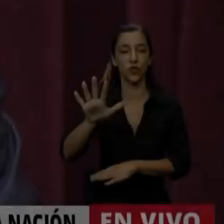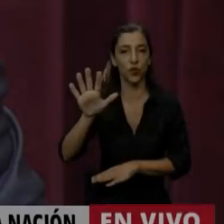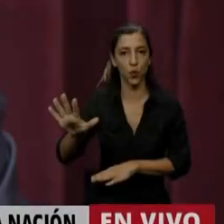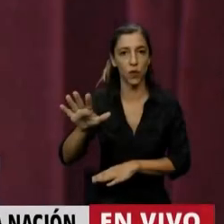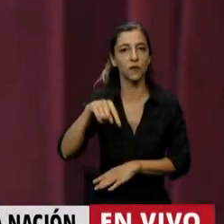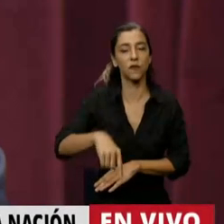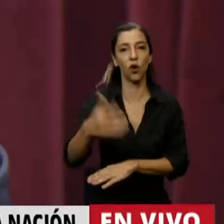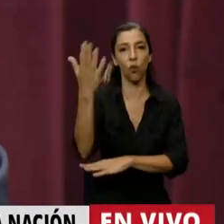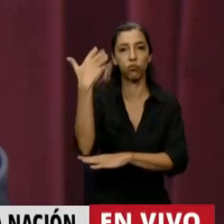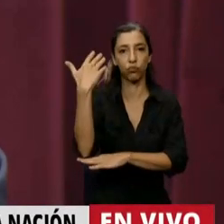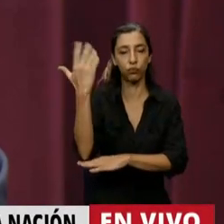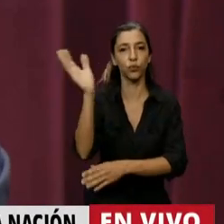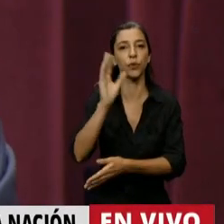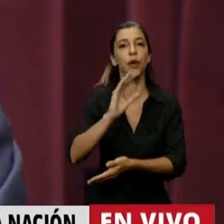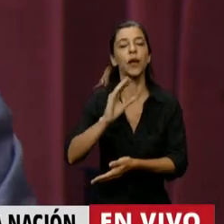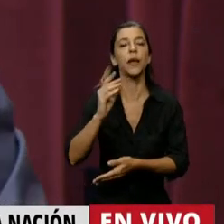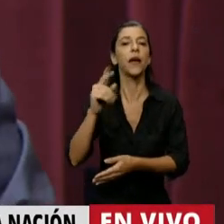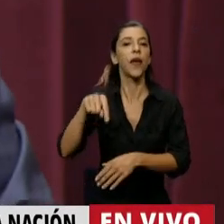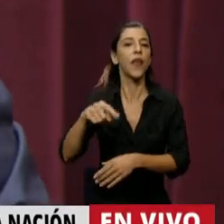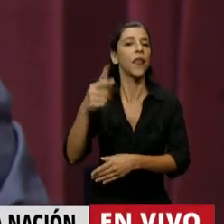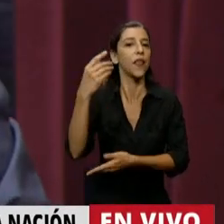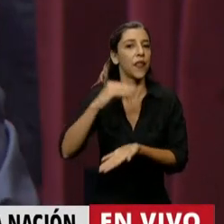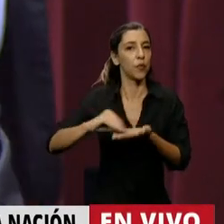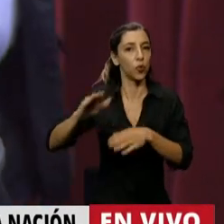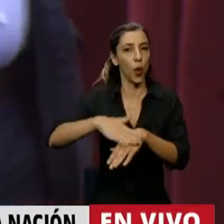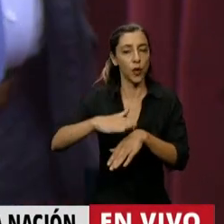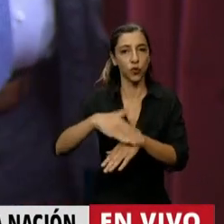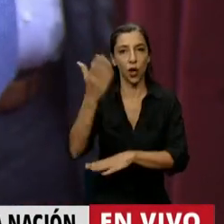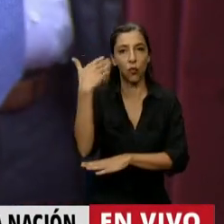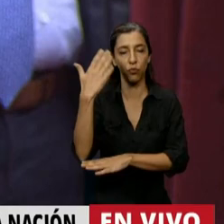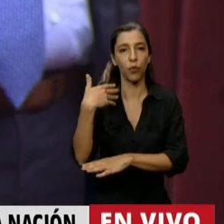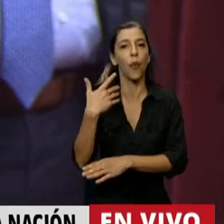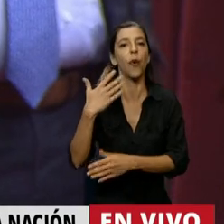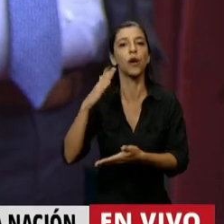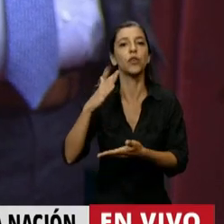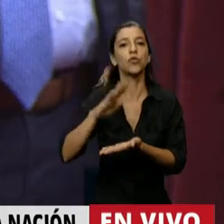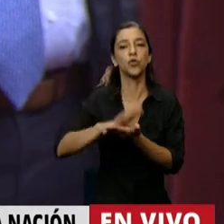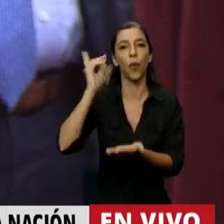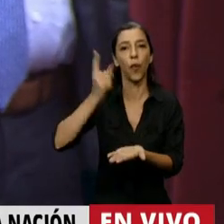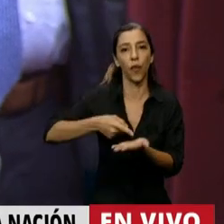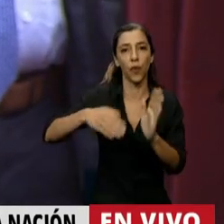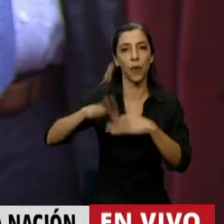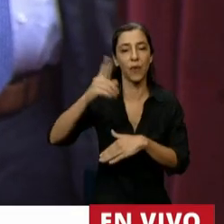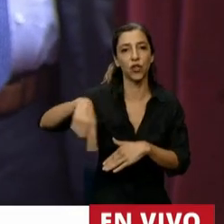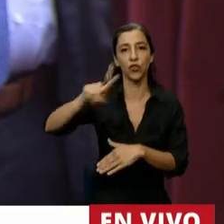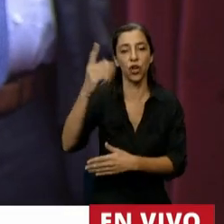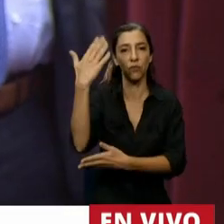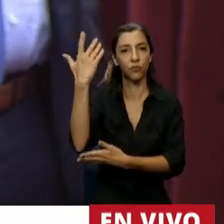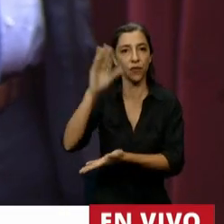Con el uso de la palabra, el miembro informante del dictamen de mayoría, Marcelo Pablo Casareto.